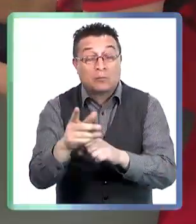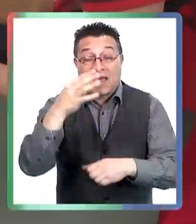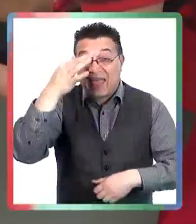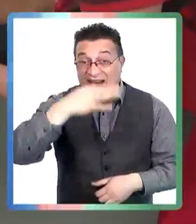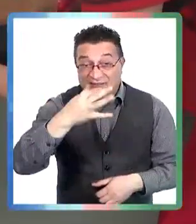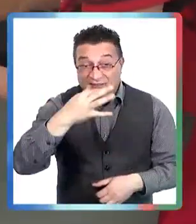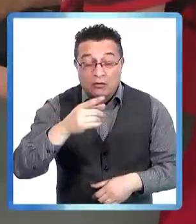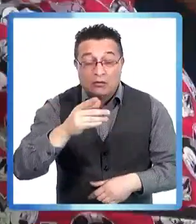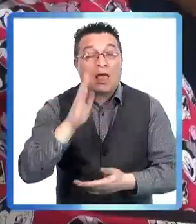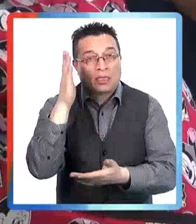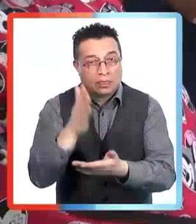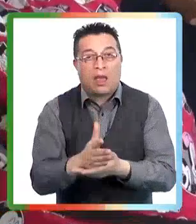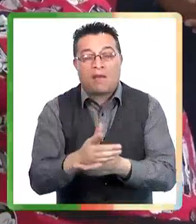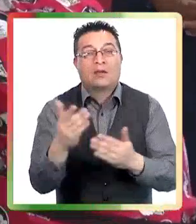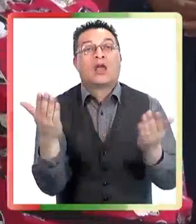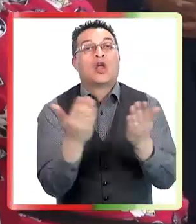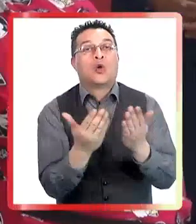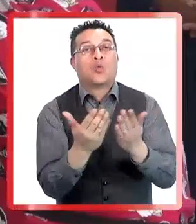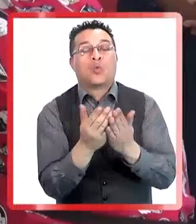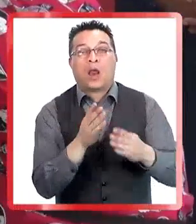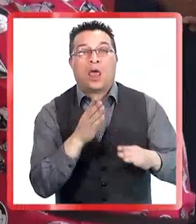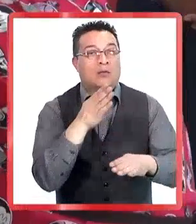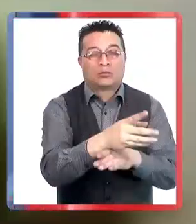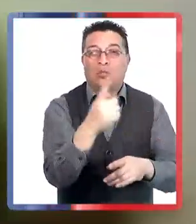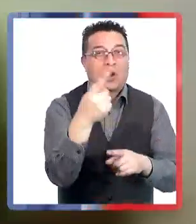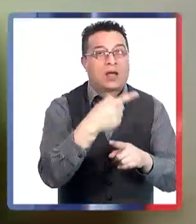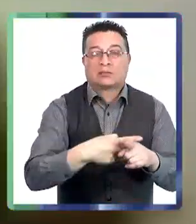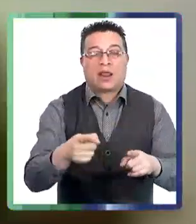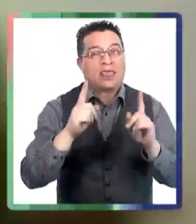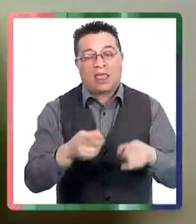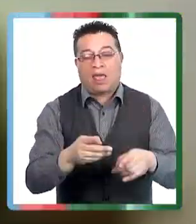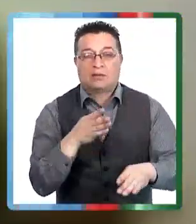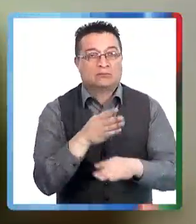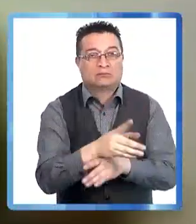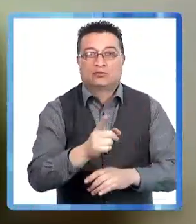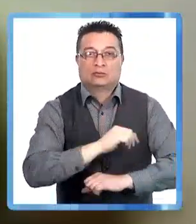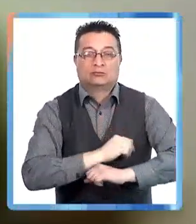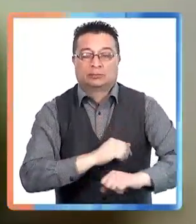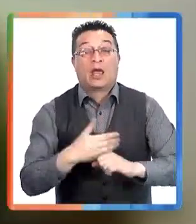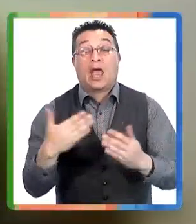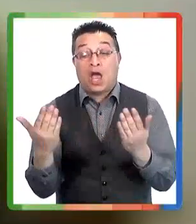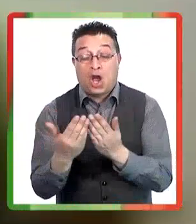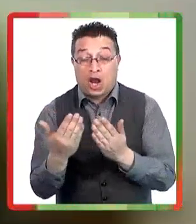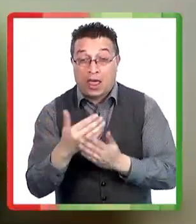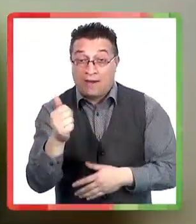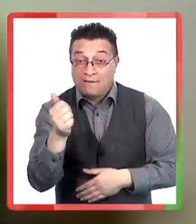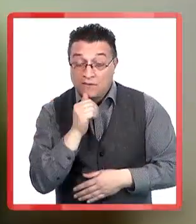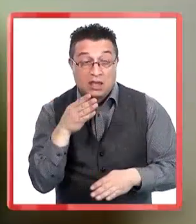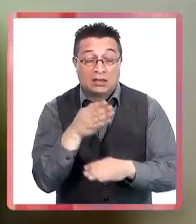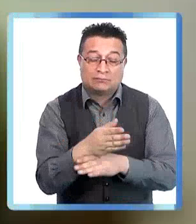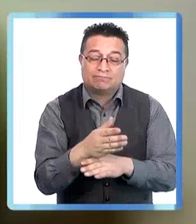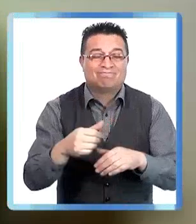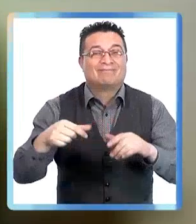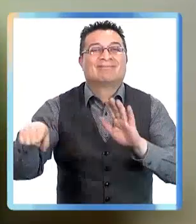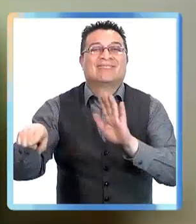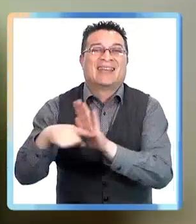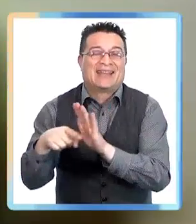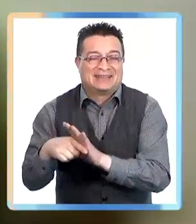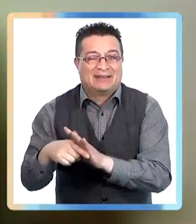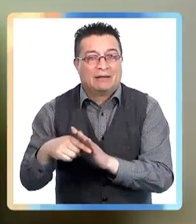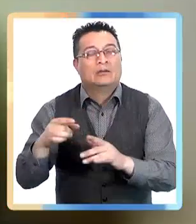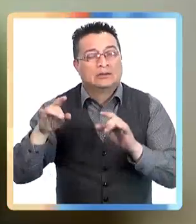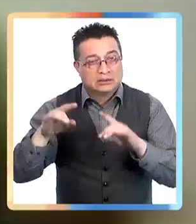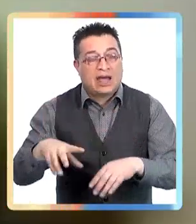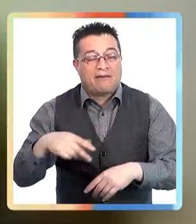lo tanto, si esa vacuna me va a servir para que más ese niño no interrumpa su desarrollo social, bienveníase. Así que el llamado a vacunar,